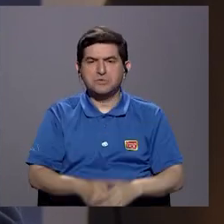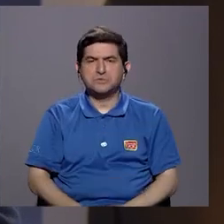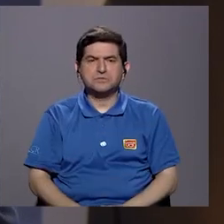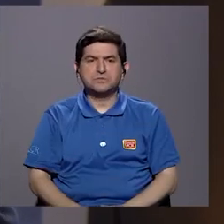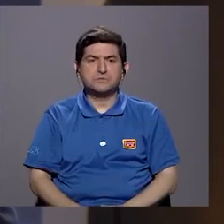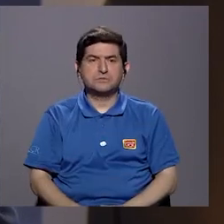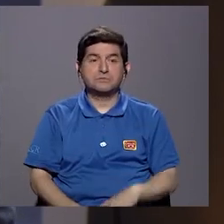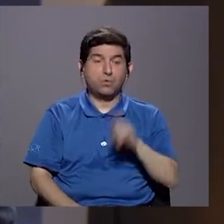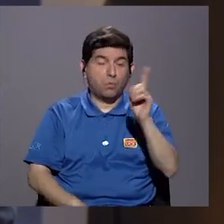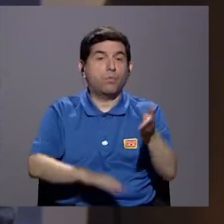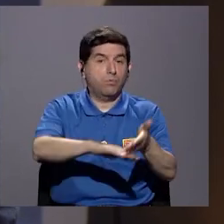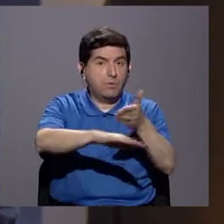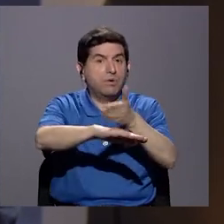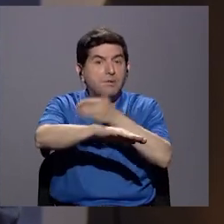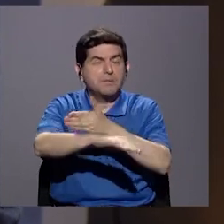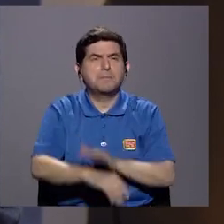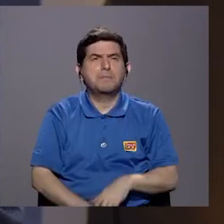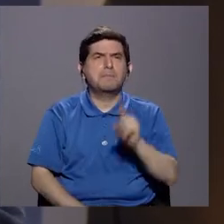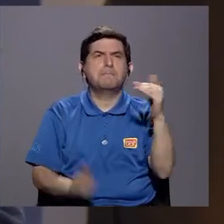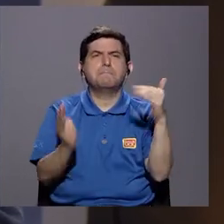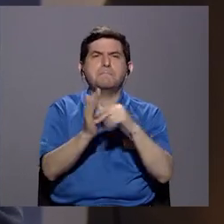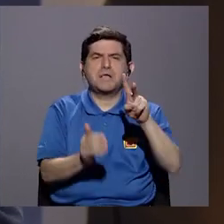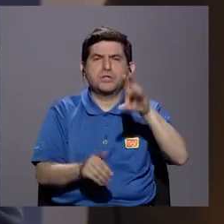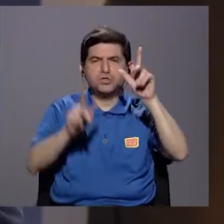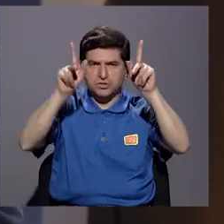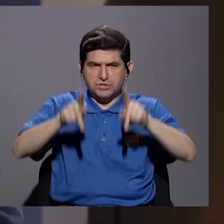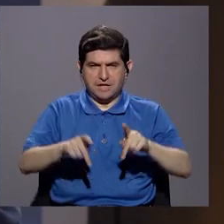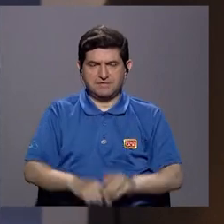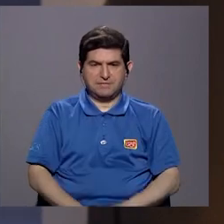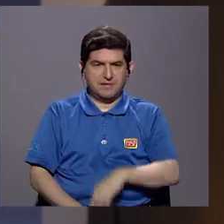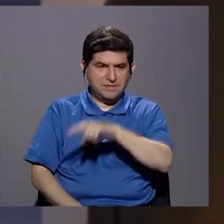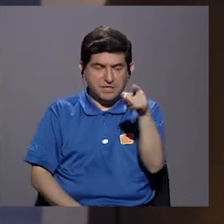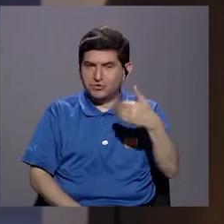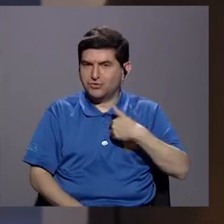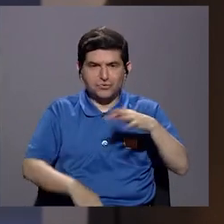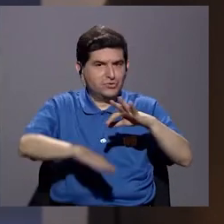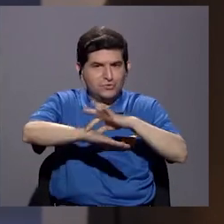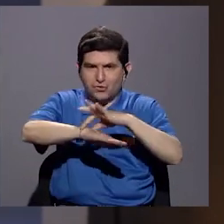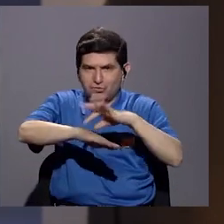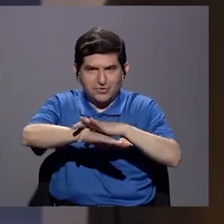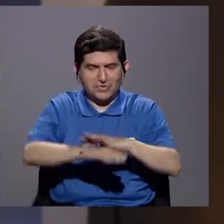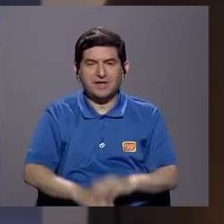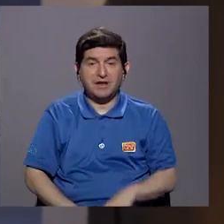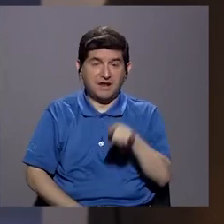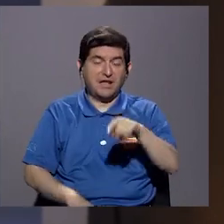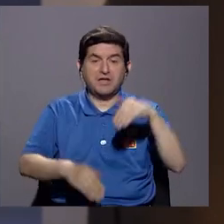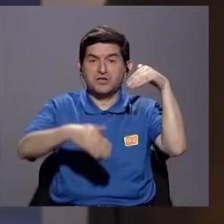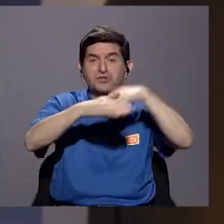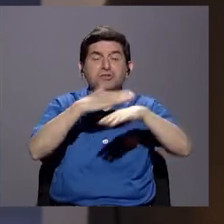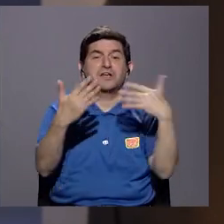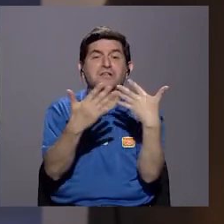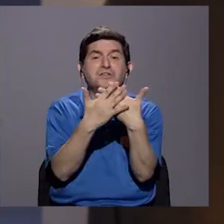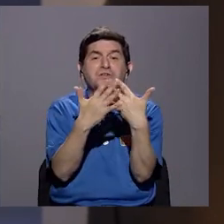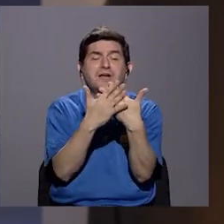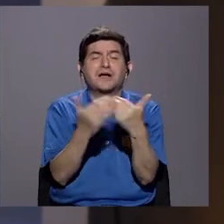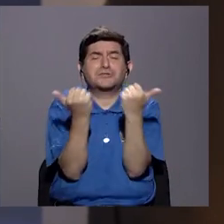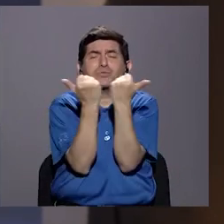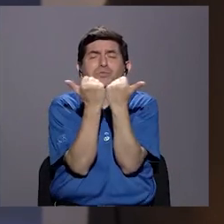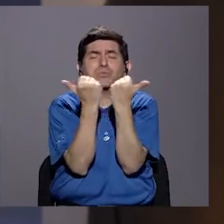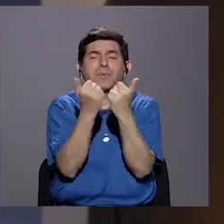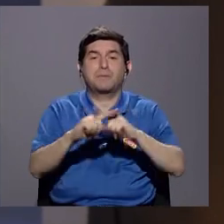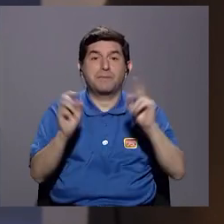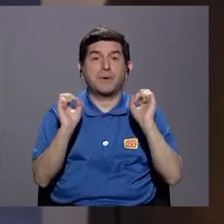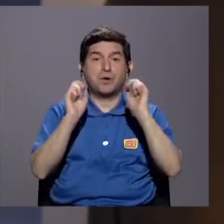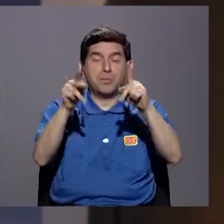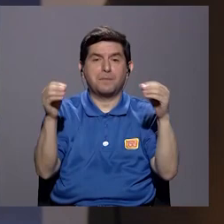años después, este ha sido un avance. Hay más o menos 1.200 personas. Si esas 1.200 personas no tuvieran todillera, estarían en unas cárceles hacinándolas más, pero sobre